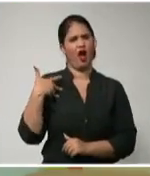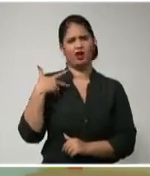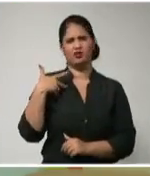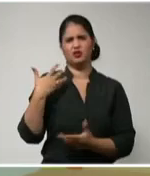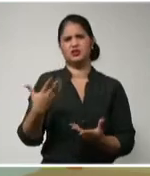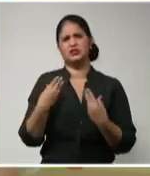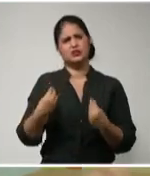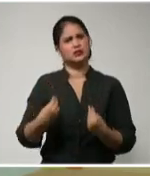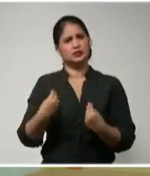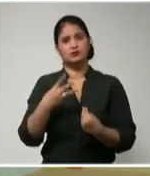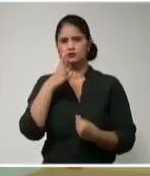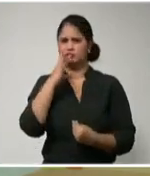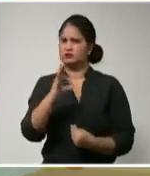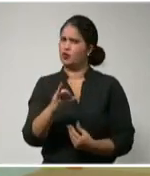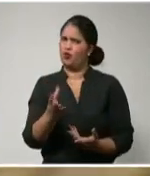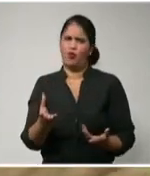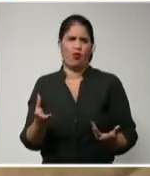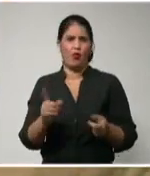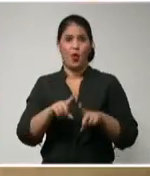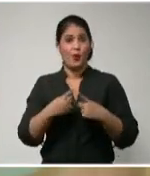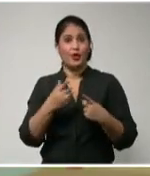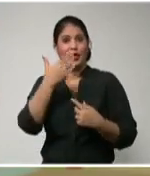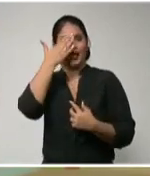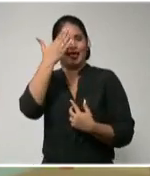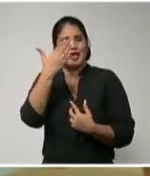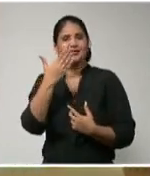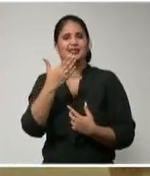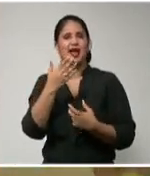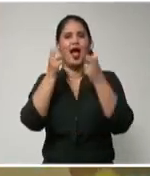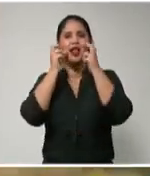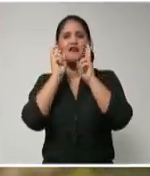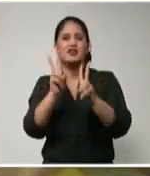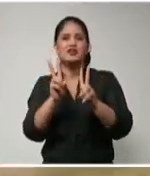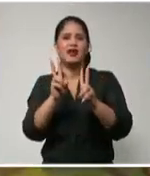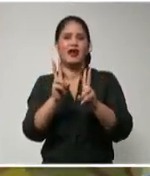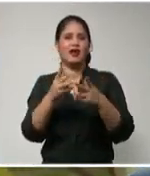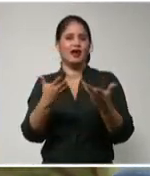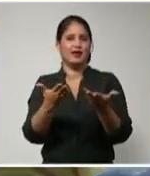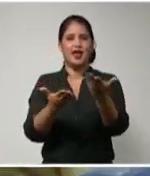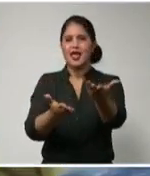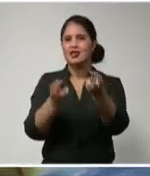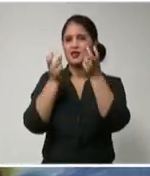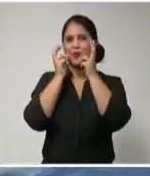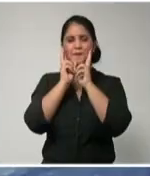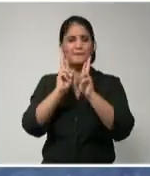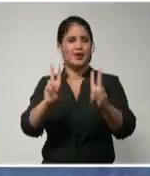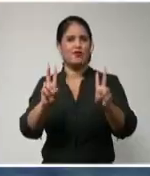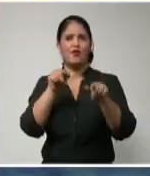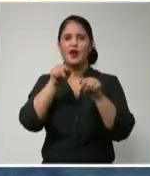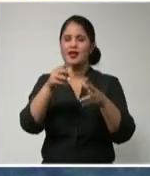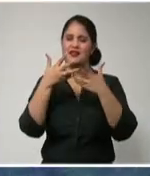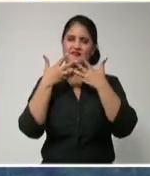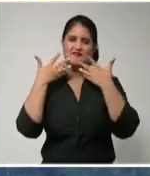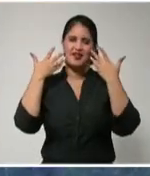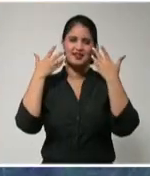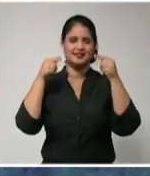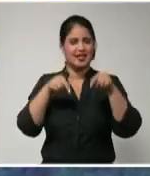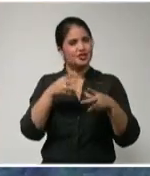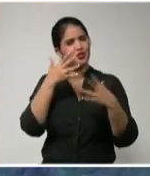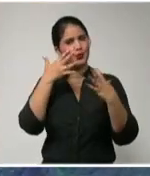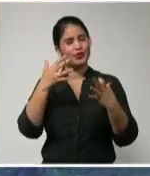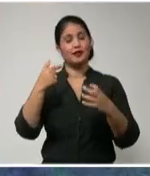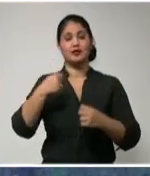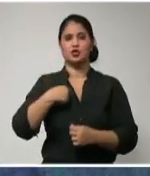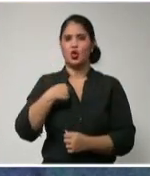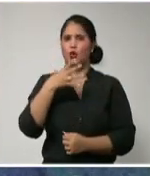porque está vivo, esa es su realidad y está feliz, eso es lo más importante. Estoy estudiando mucho,